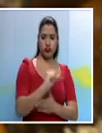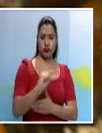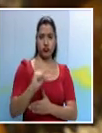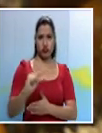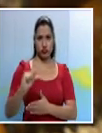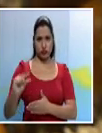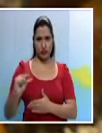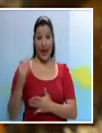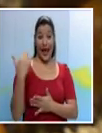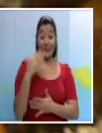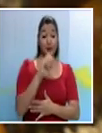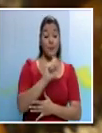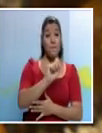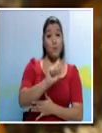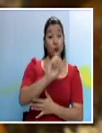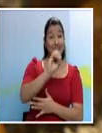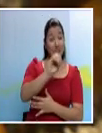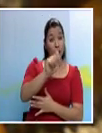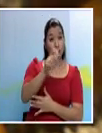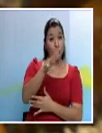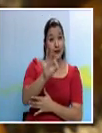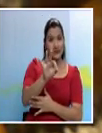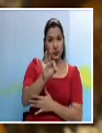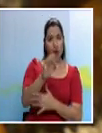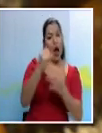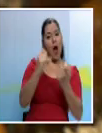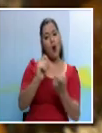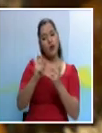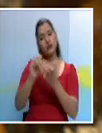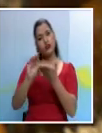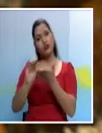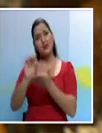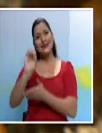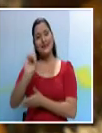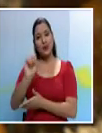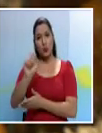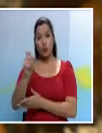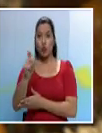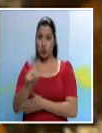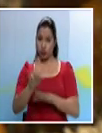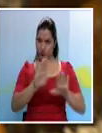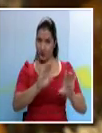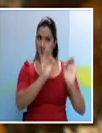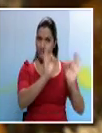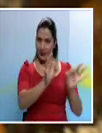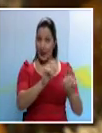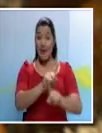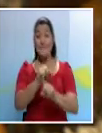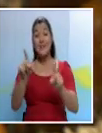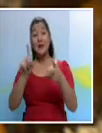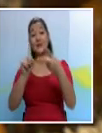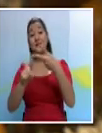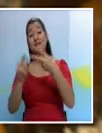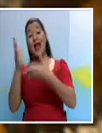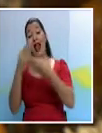Pero le metieron algo que es terrible y es flexibilizar los controles,